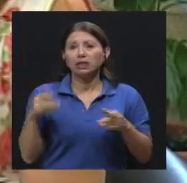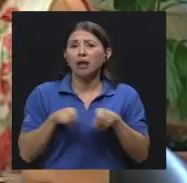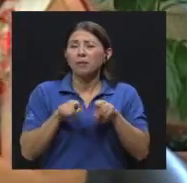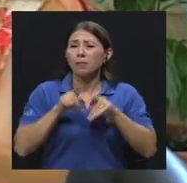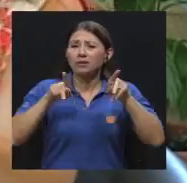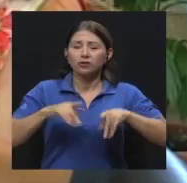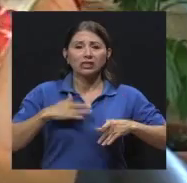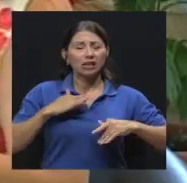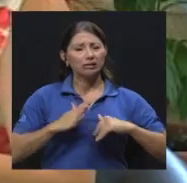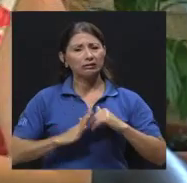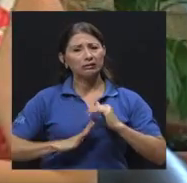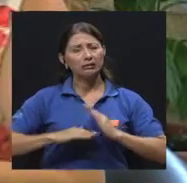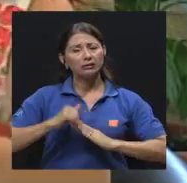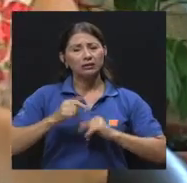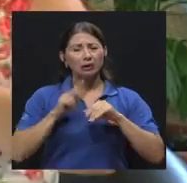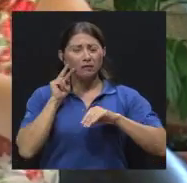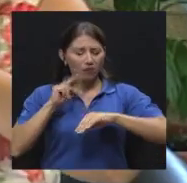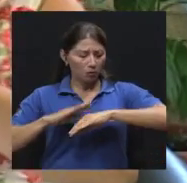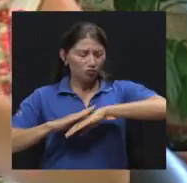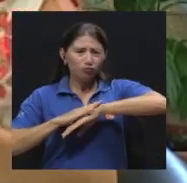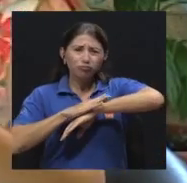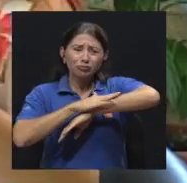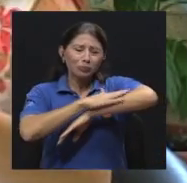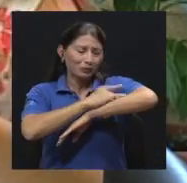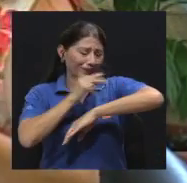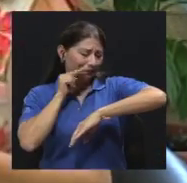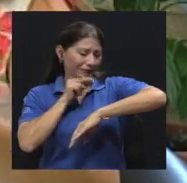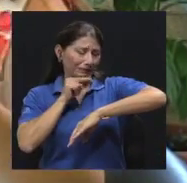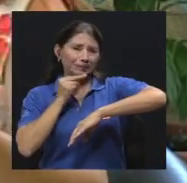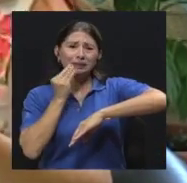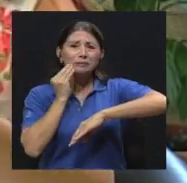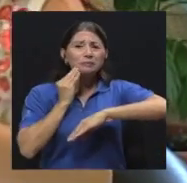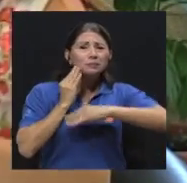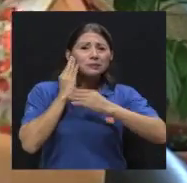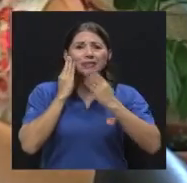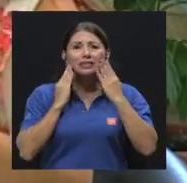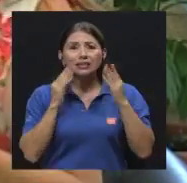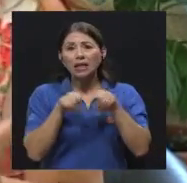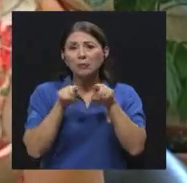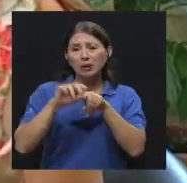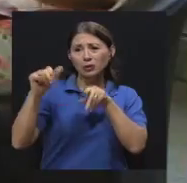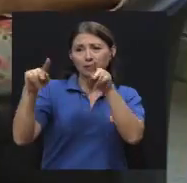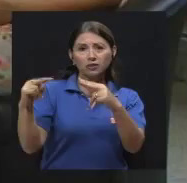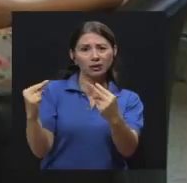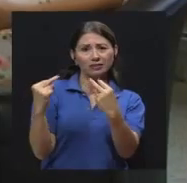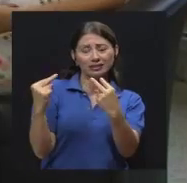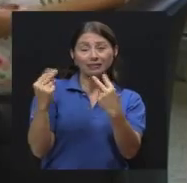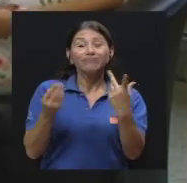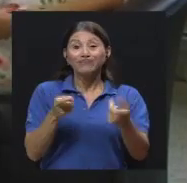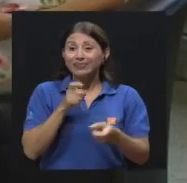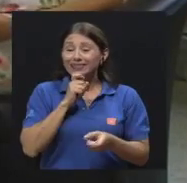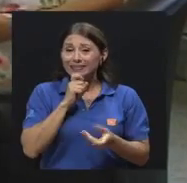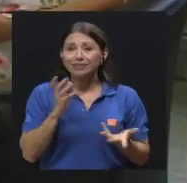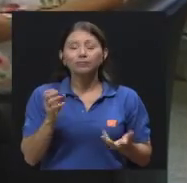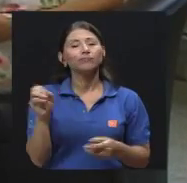la piel y es pues inevitable, ¿verdad? Estarlas viendo y que también las otras personas nos estén observando. Claro, bastante, bastante